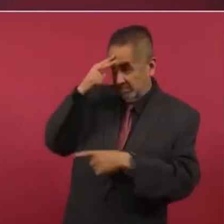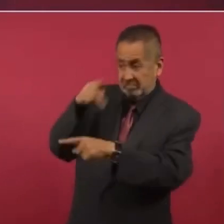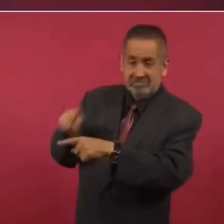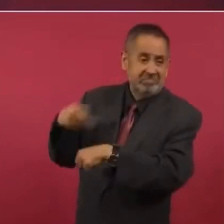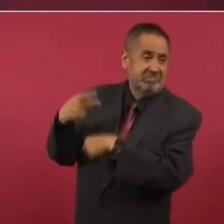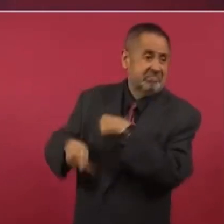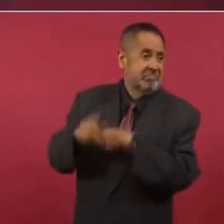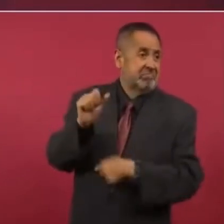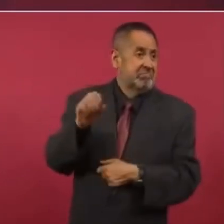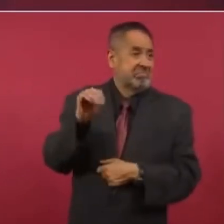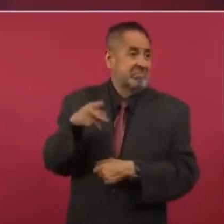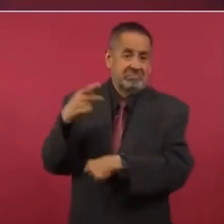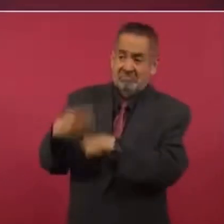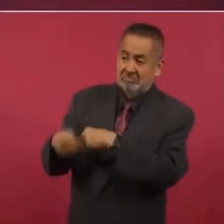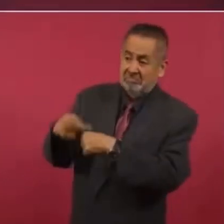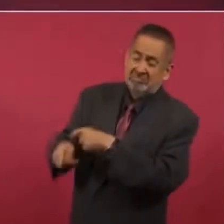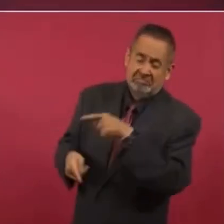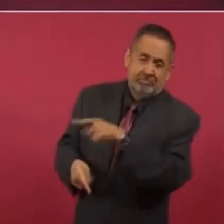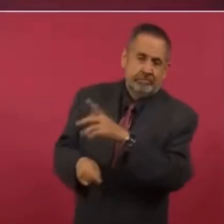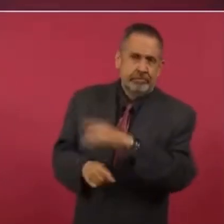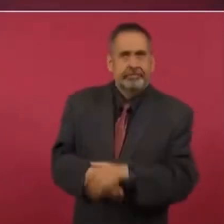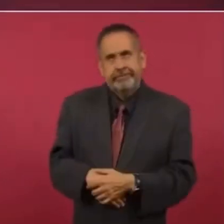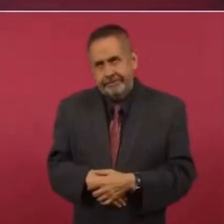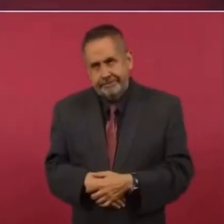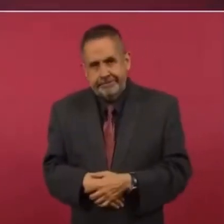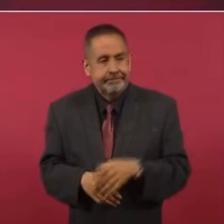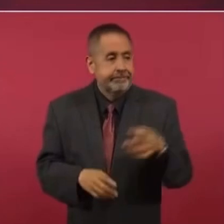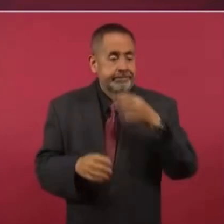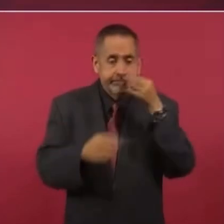y habían los mensajes,